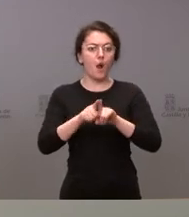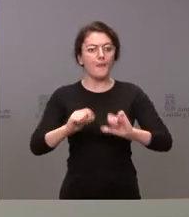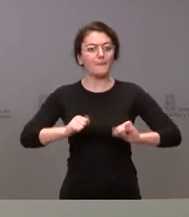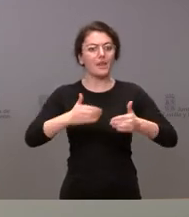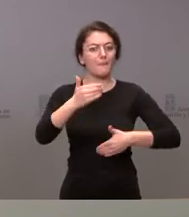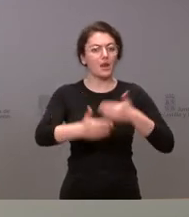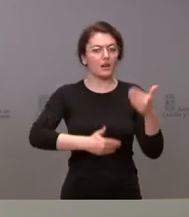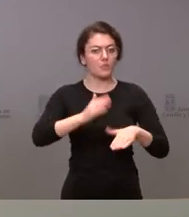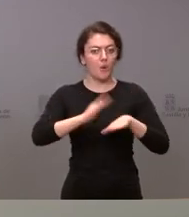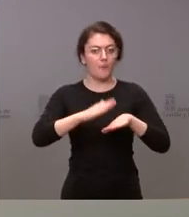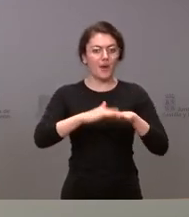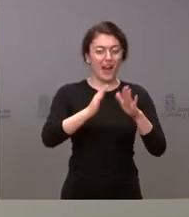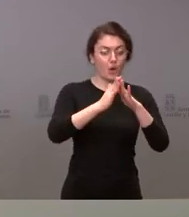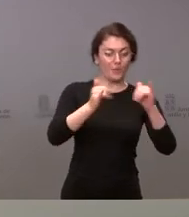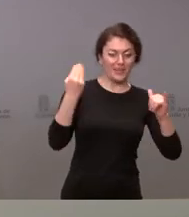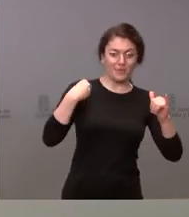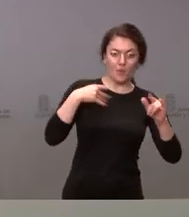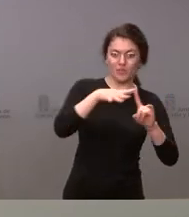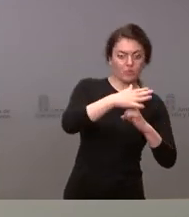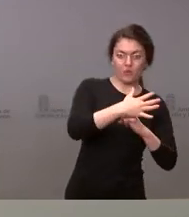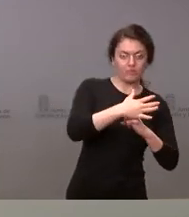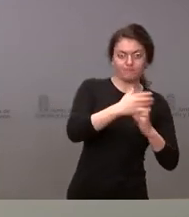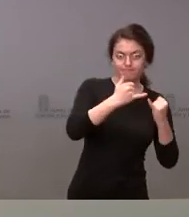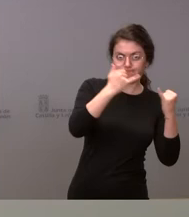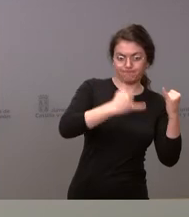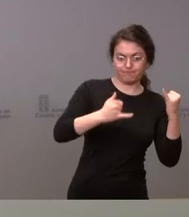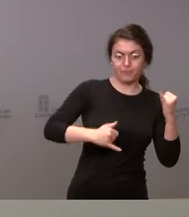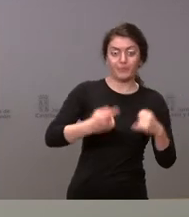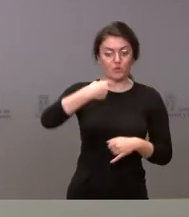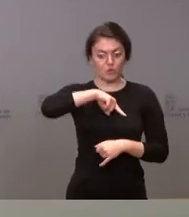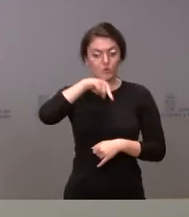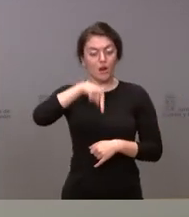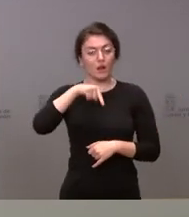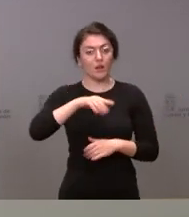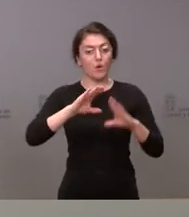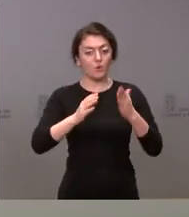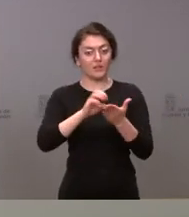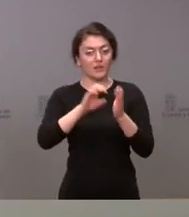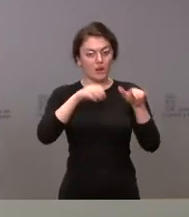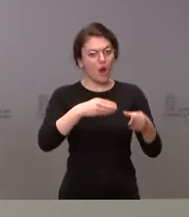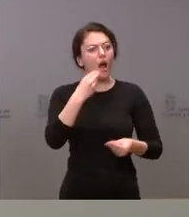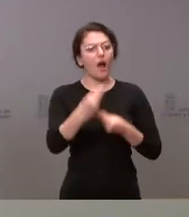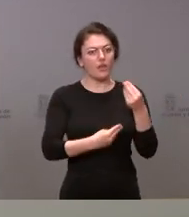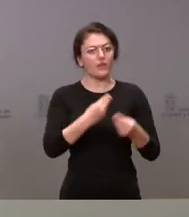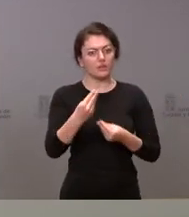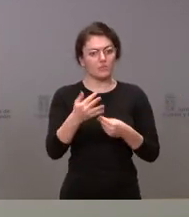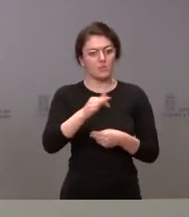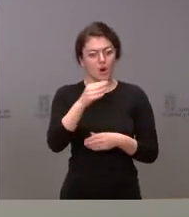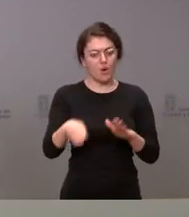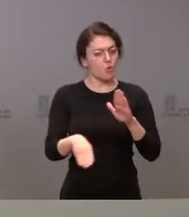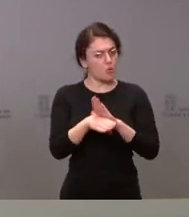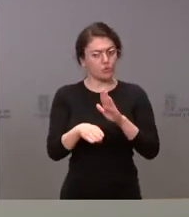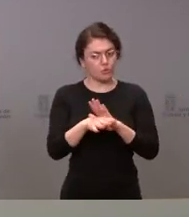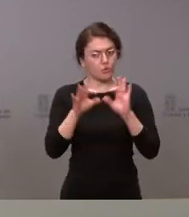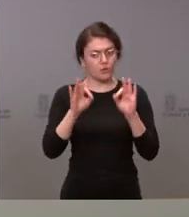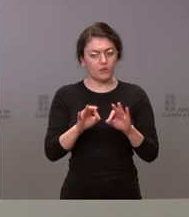situación crítica por la que está atravesando el sector nosotros desde la Junta de Castilla y León lógicamente lo estamos haciendo y lo vamos a seguir haciendo y nos van a tener como aliados en